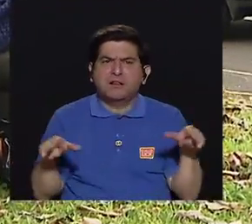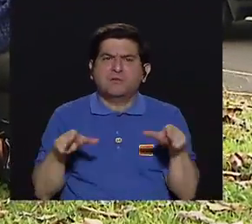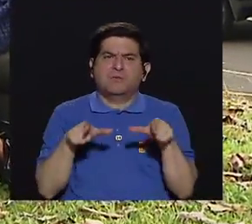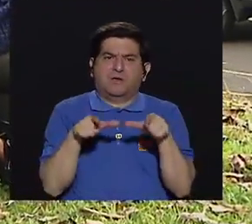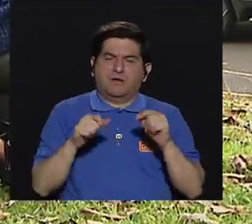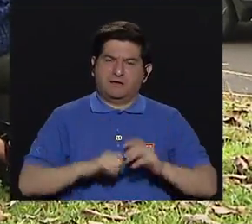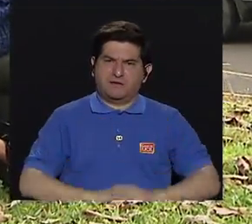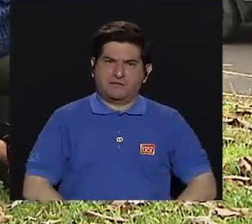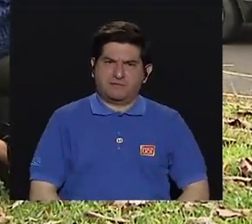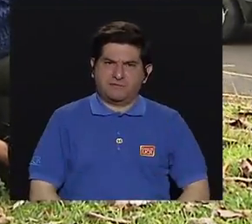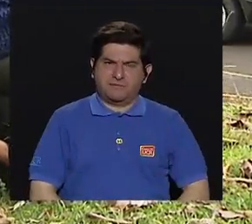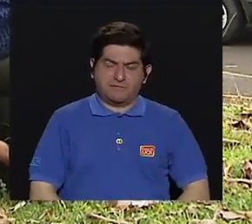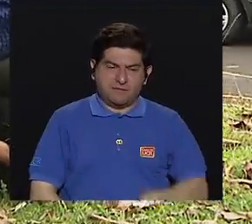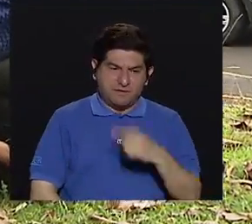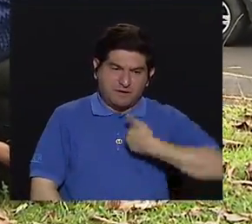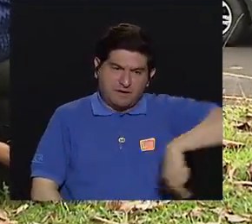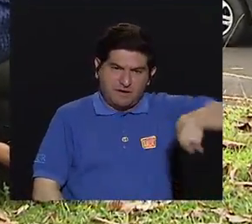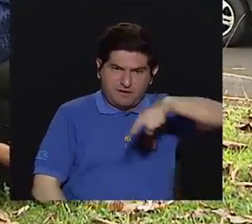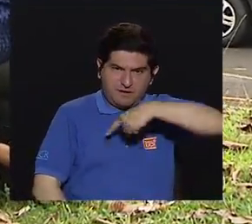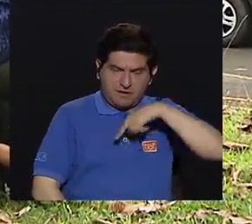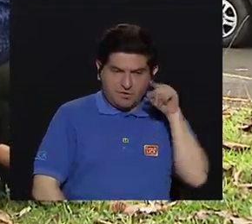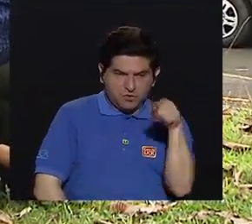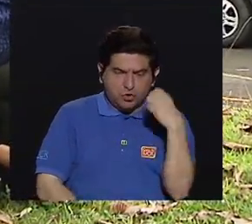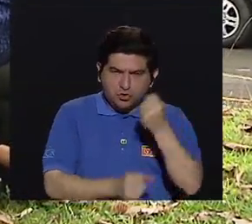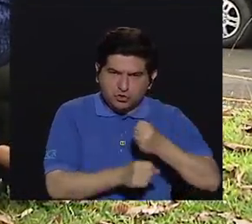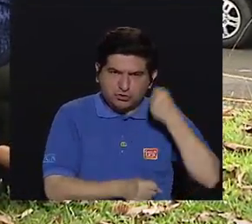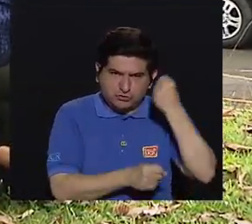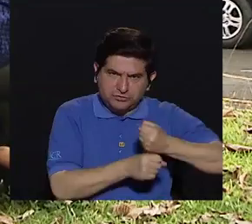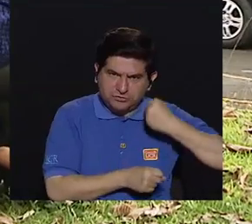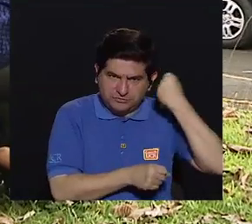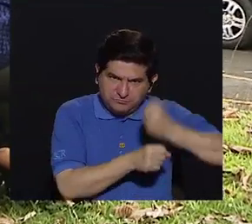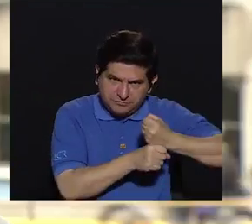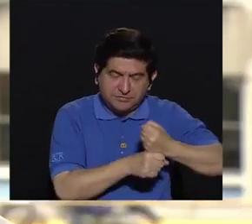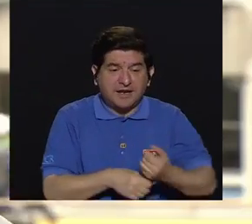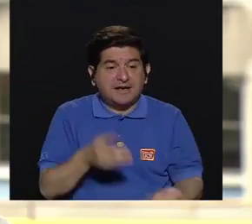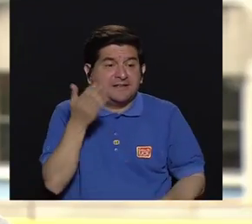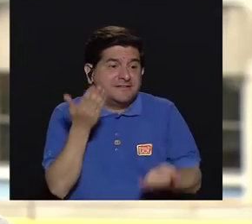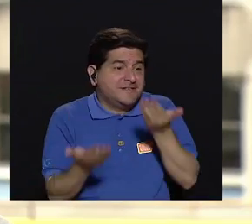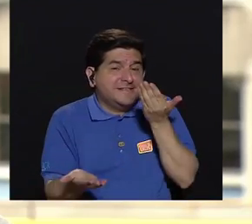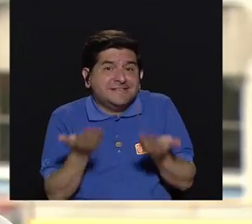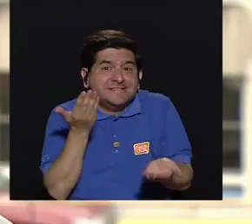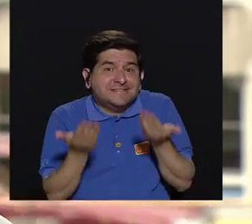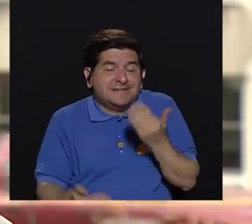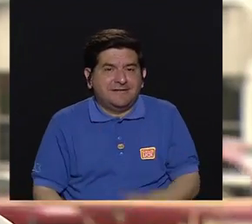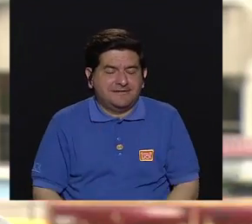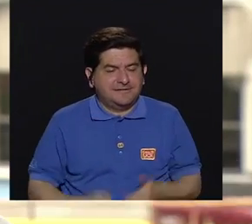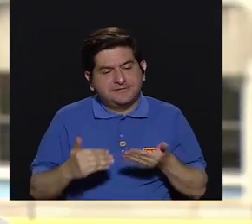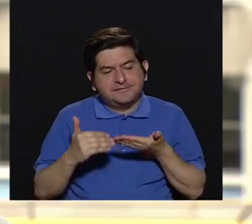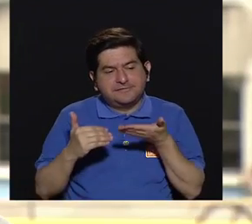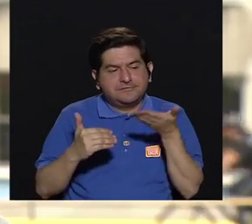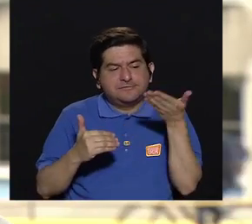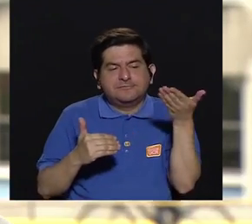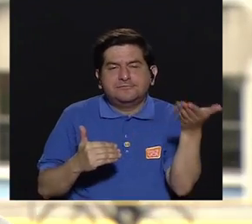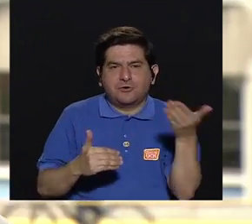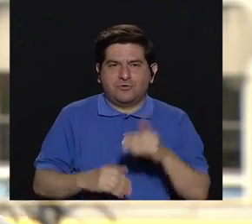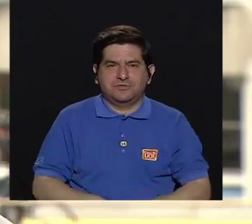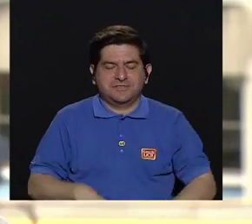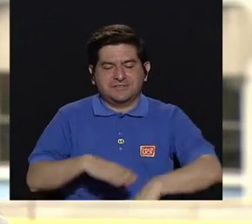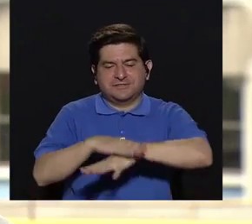con el cual estamos trabajando. Podrían hacer elementos